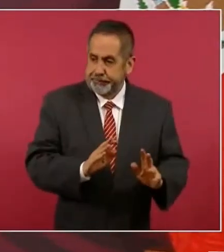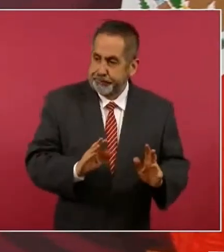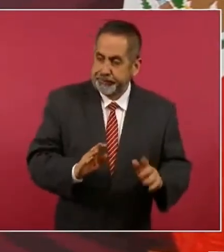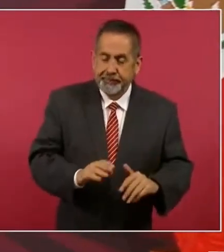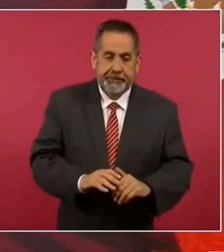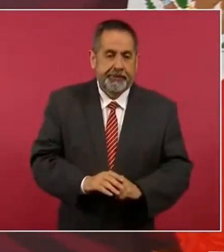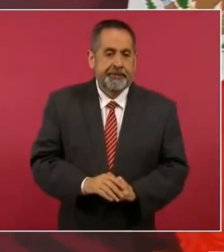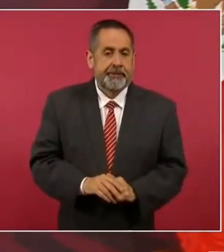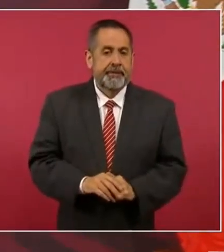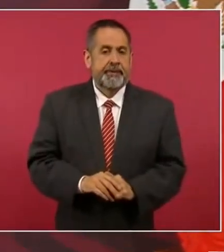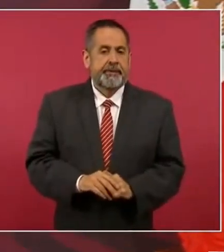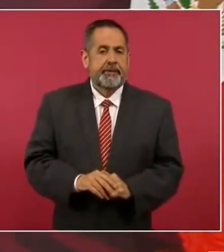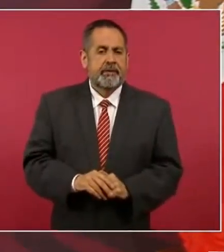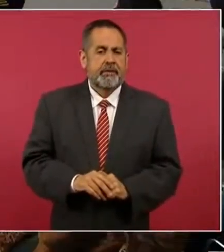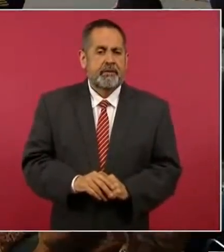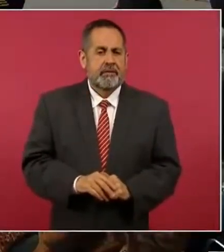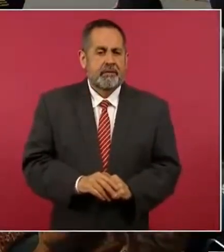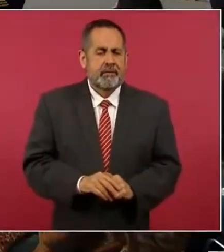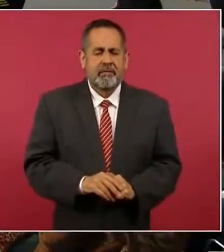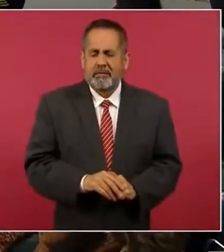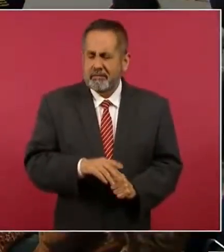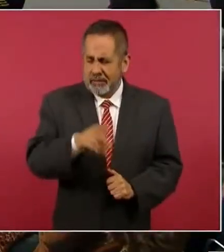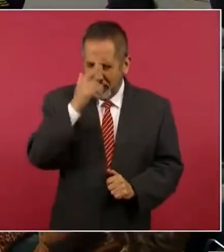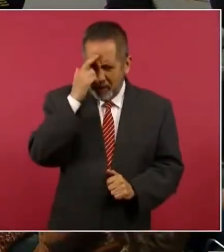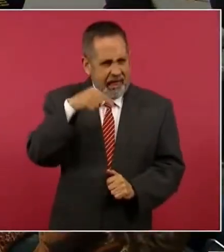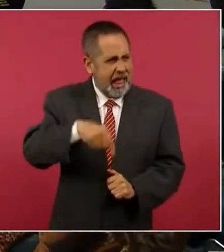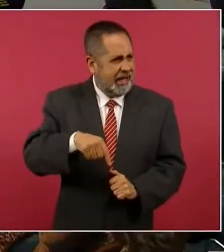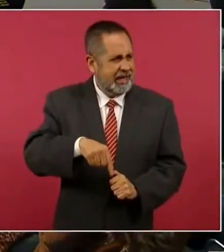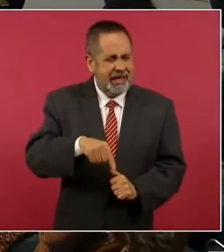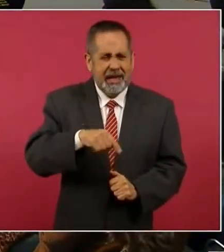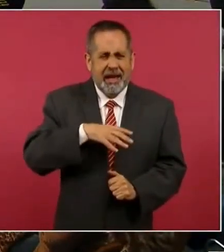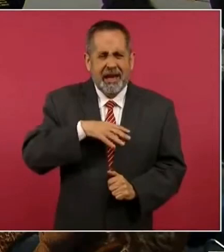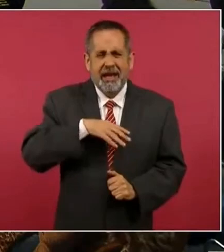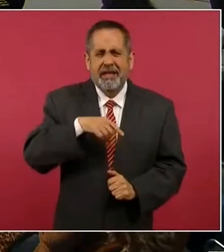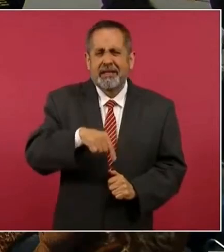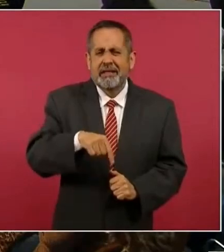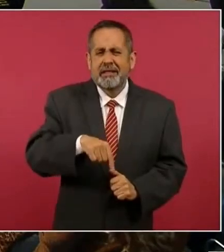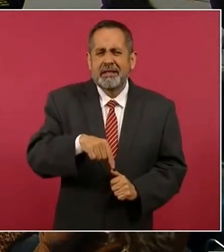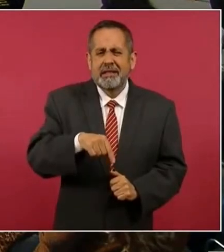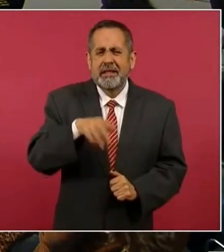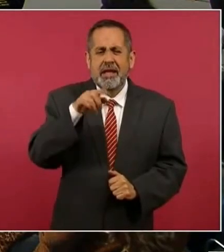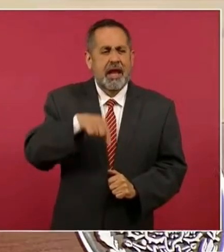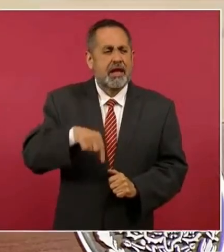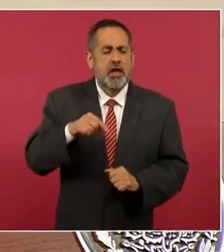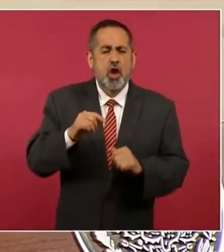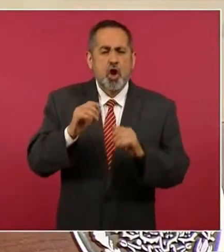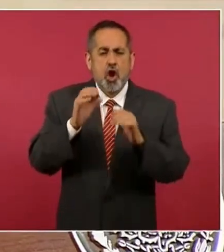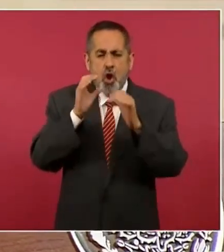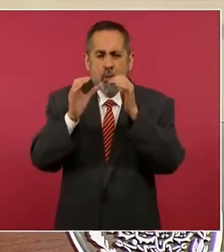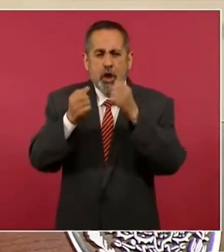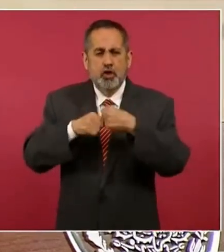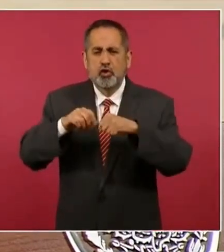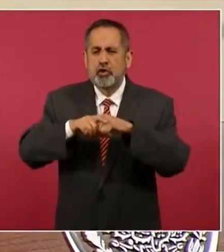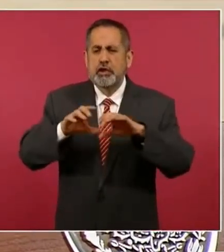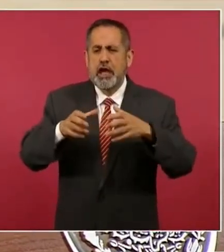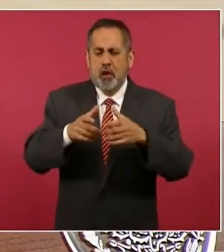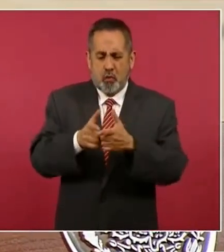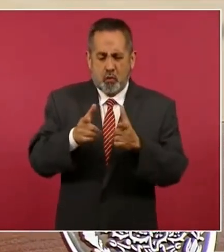había como una sección aquí ¿no? comunicación social de la presencia